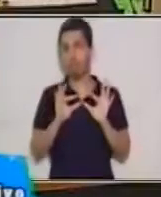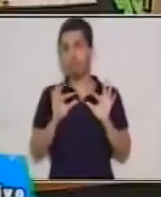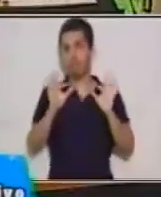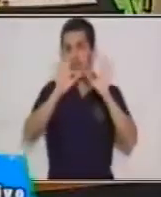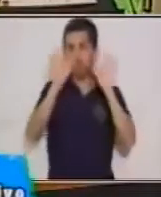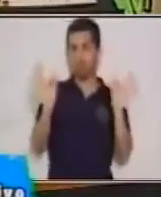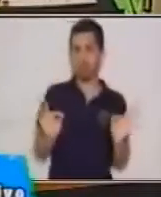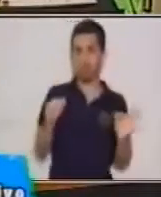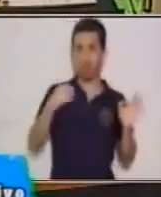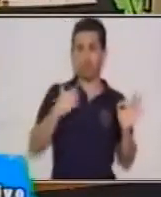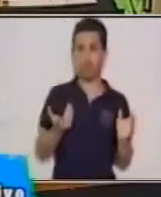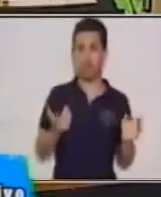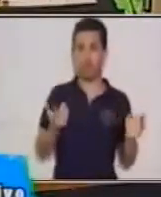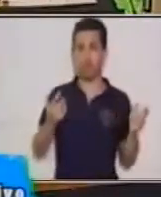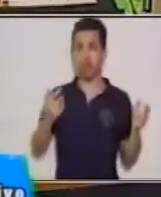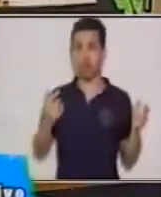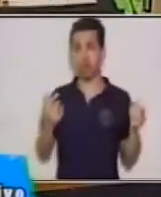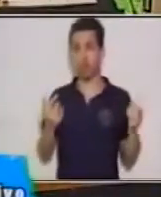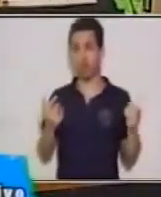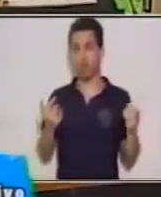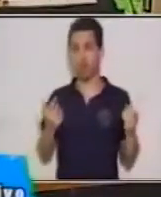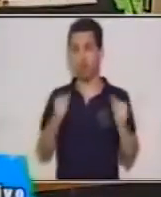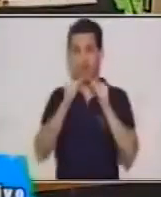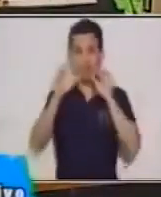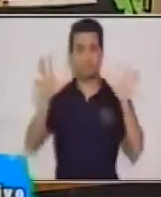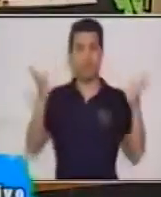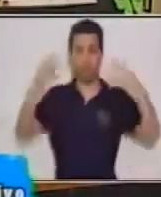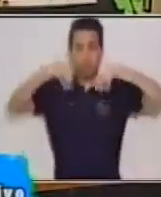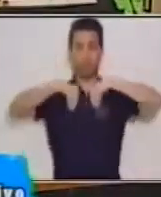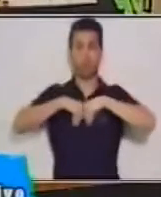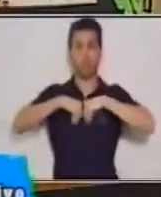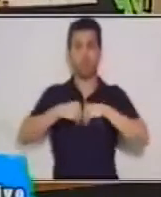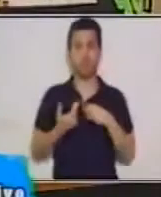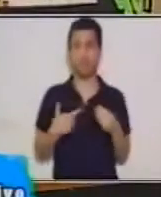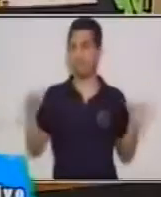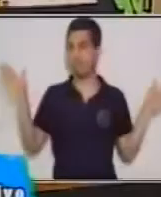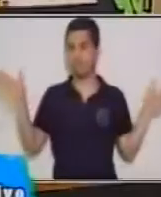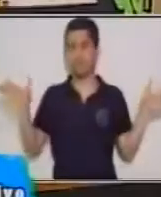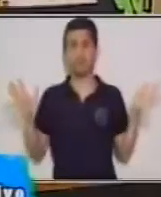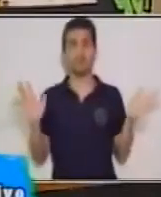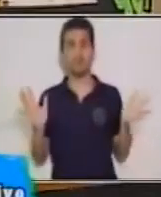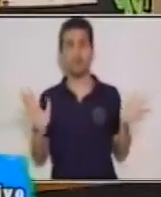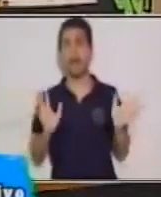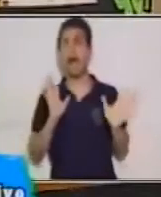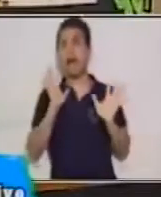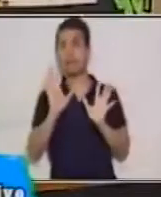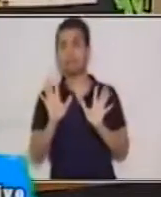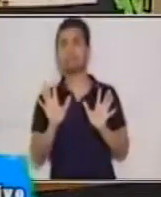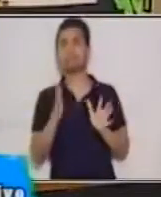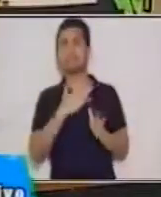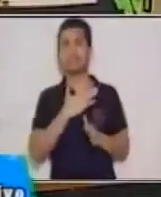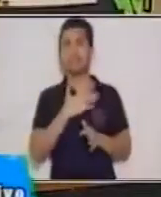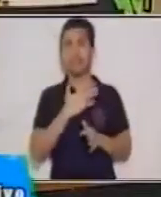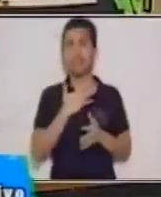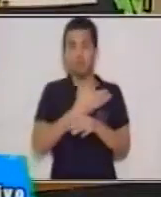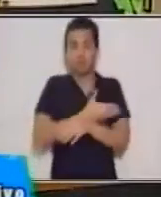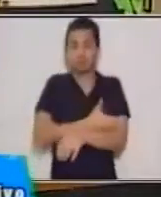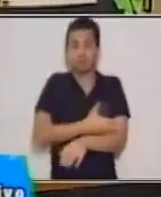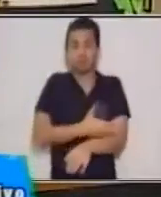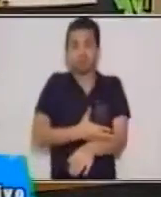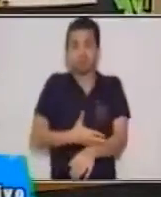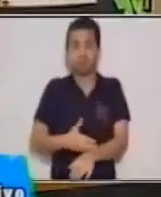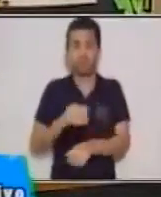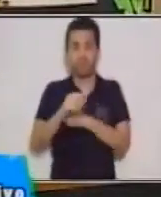imaginario, un animal, un ave, y así es como se conlleva a cabo una narración.